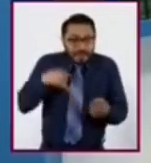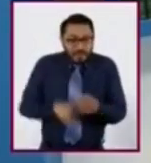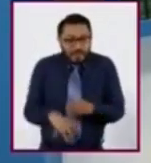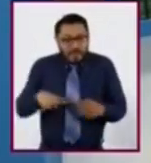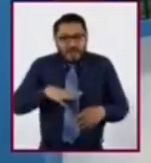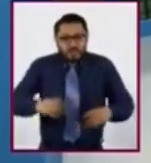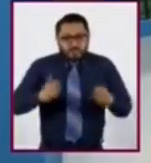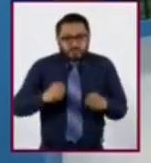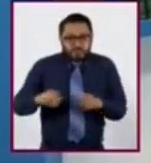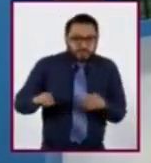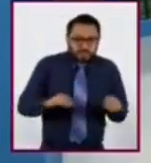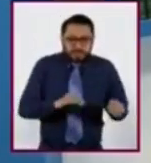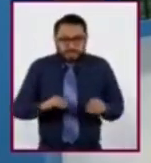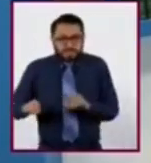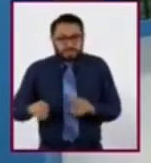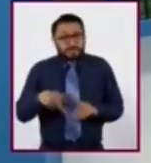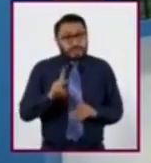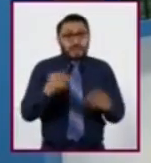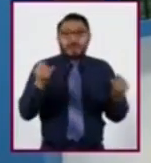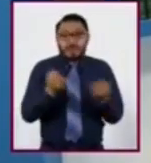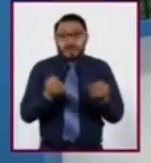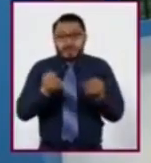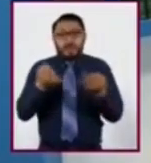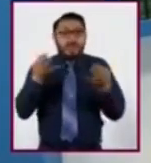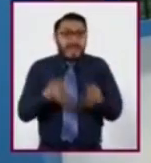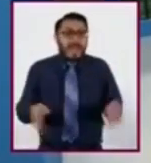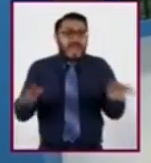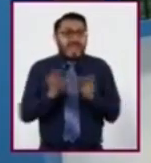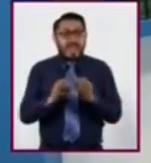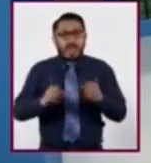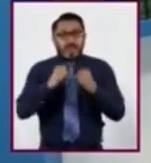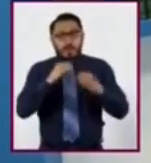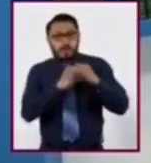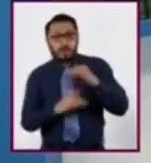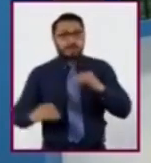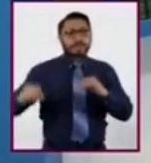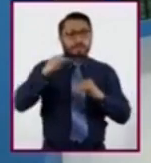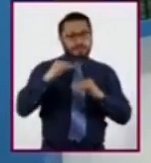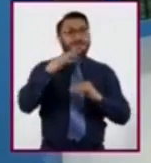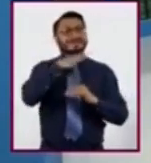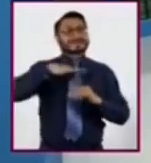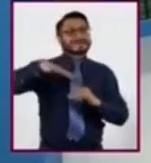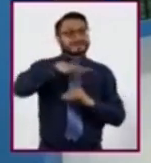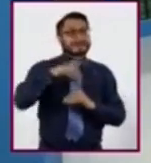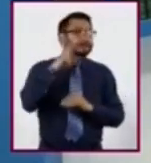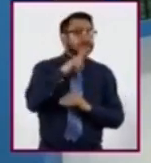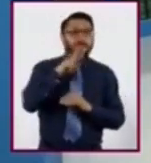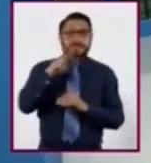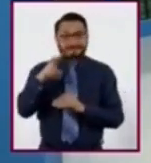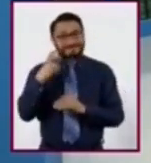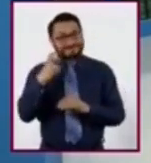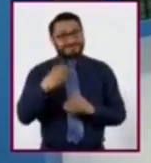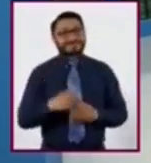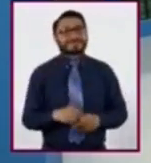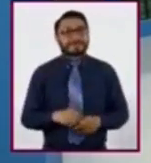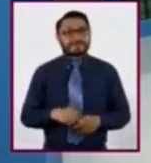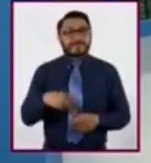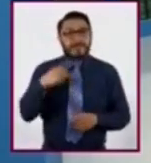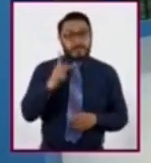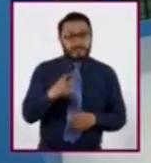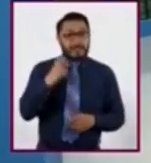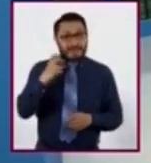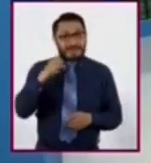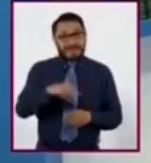la Tierra, pero también son muy importantes las fuerzas que existen en la superficie y modelan el relieve. Pero de esas fuerzas